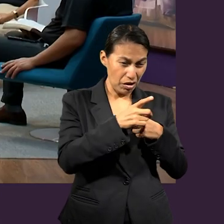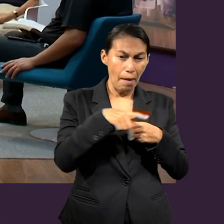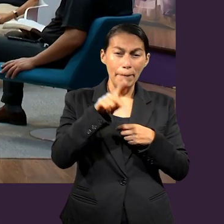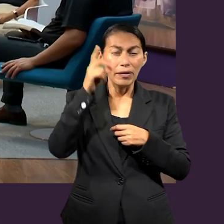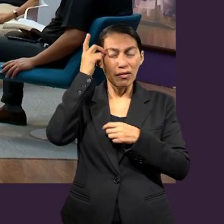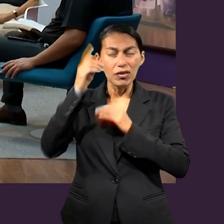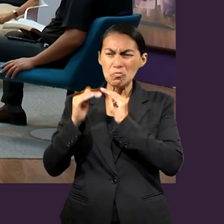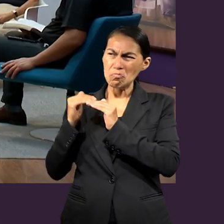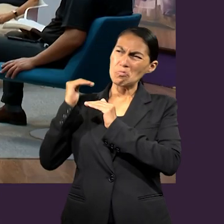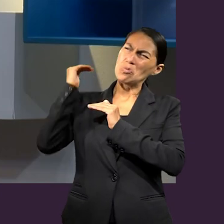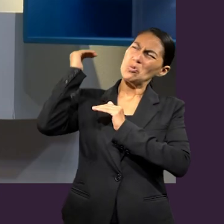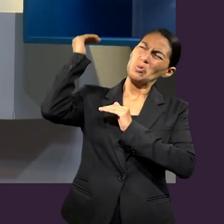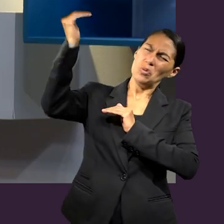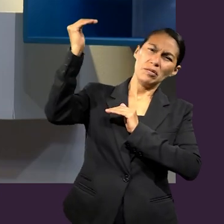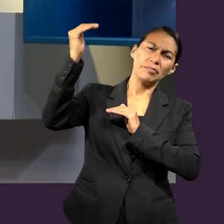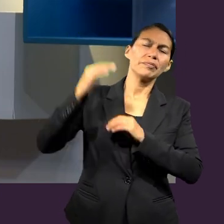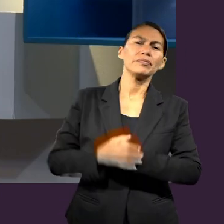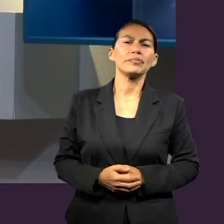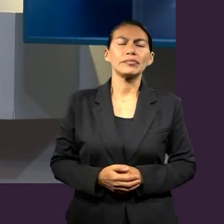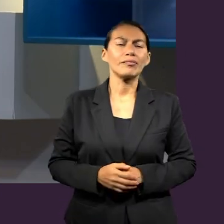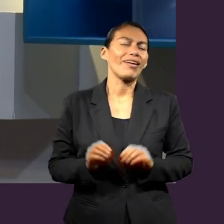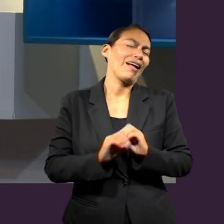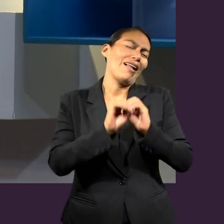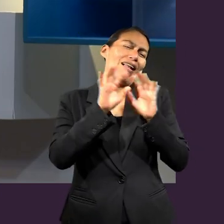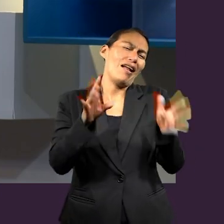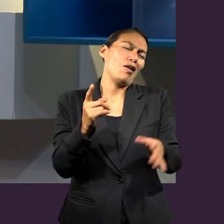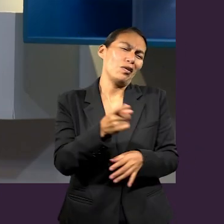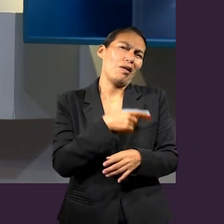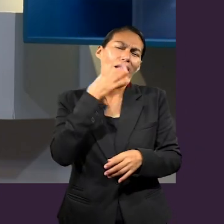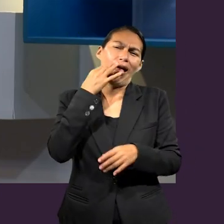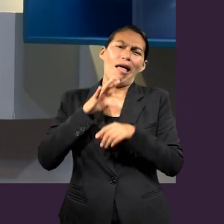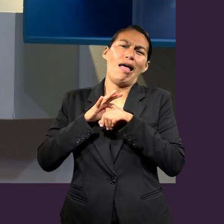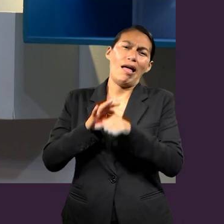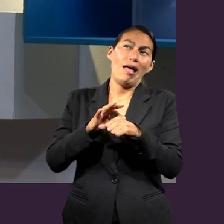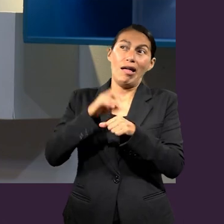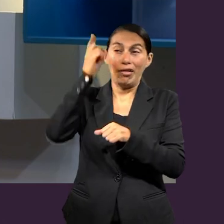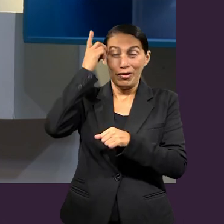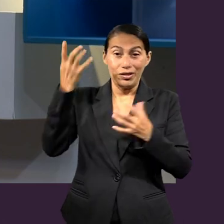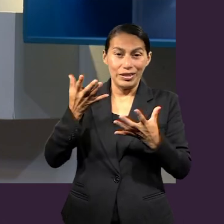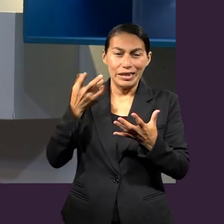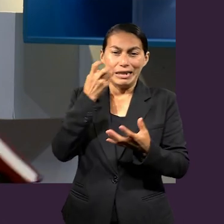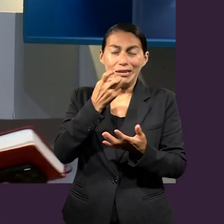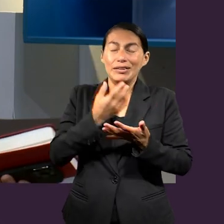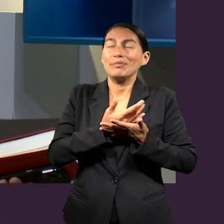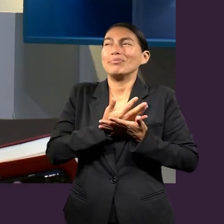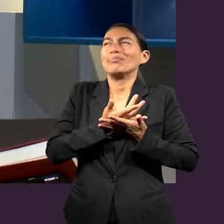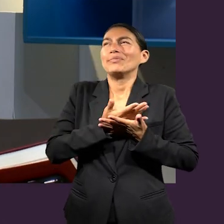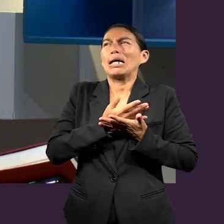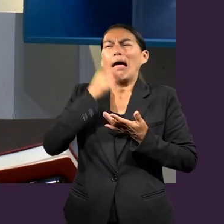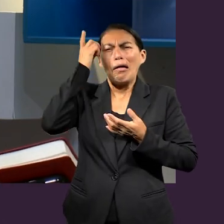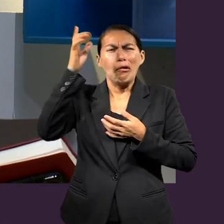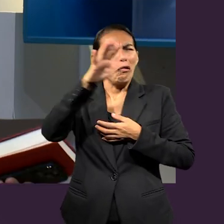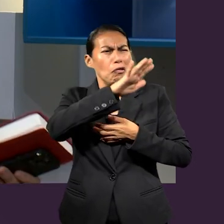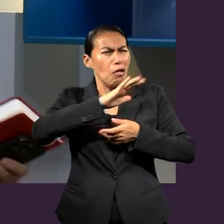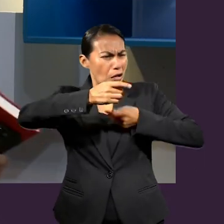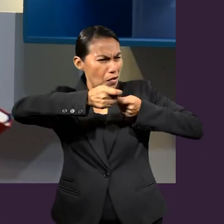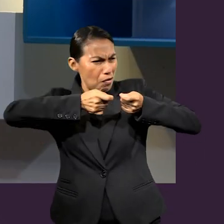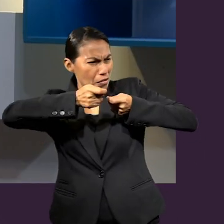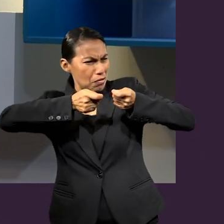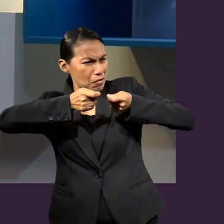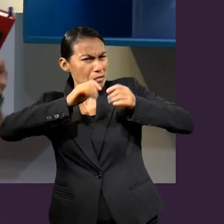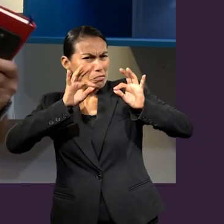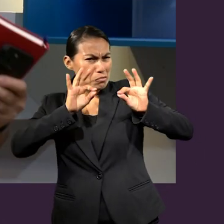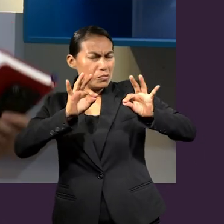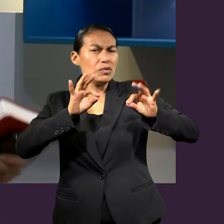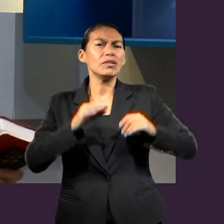Claro, porque al ver lo que Cristo ha hecho, nos da esperanza de que Dios está al control, de que Él tiene el control